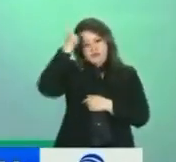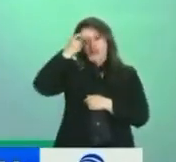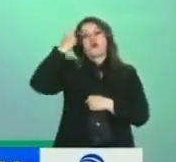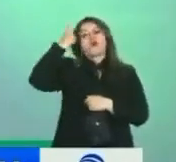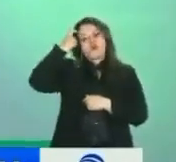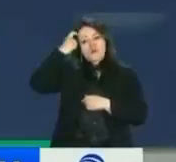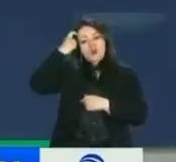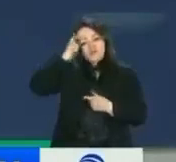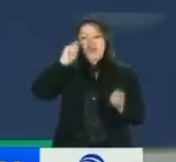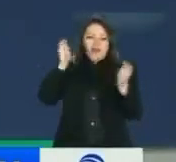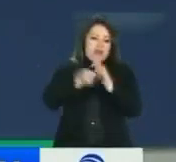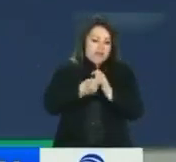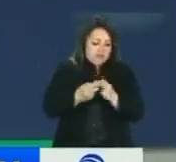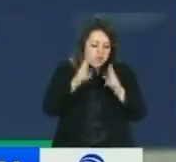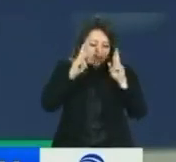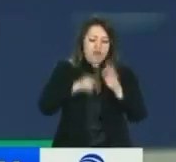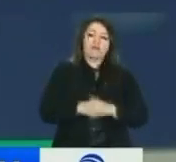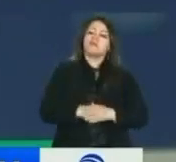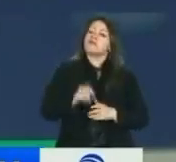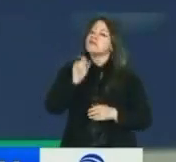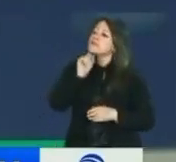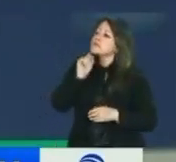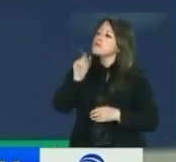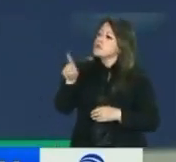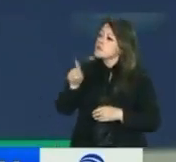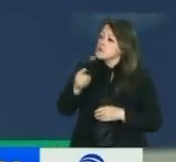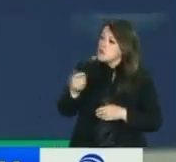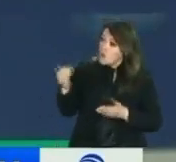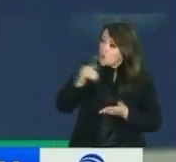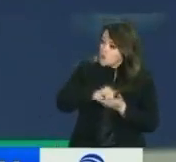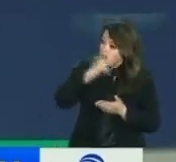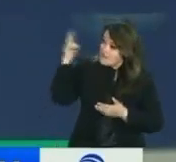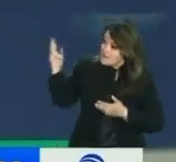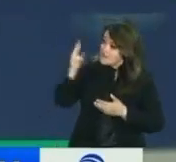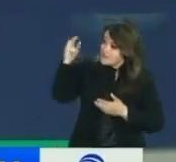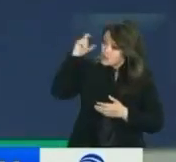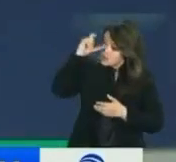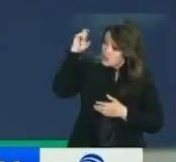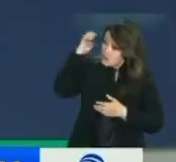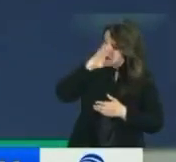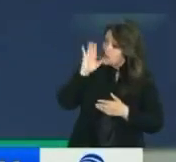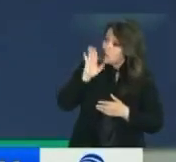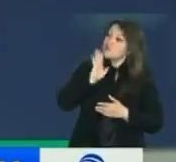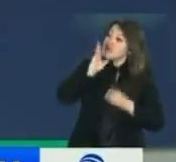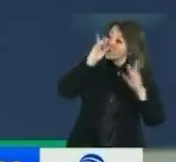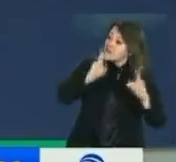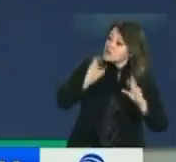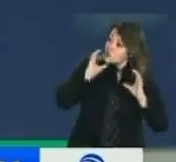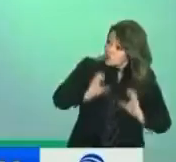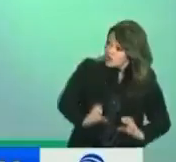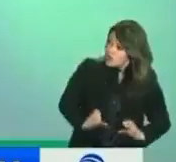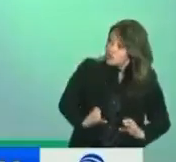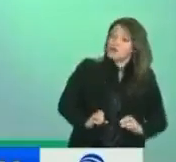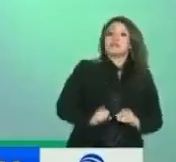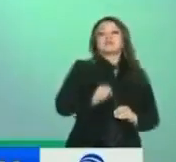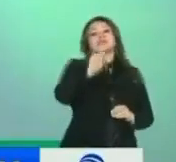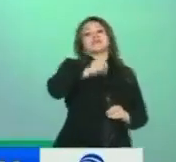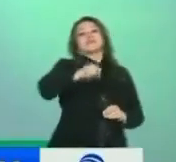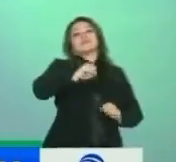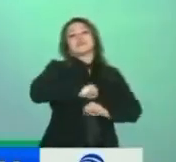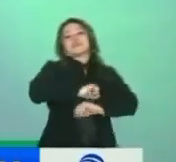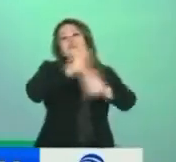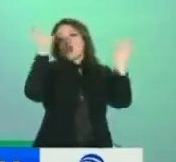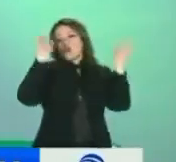lograr algo de cambio. ¿Esta figura podría ser usada para reelegirse el presidente Petro? ¿Que sea la gente quien decida si lo quiere ver? Por supuesto, eso es lo que nosotros